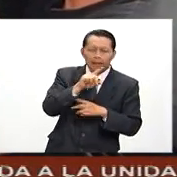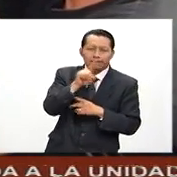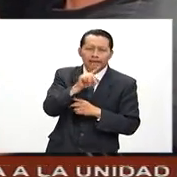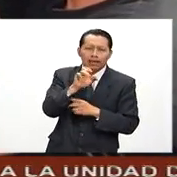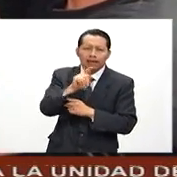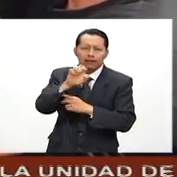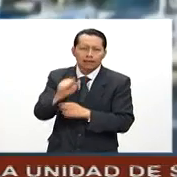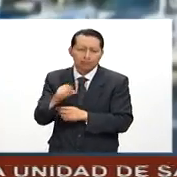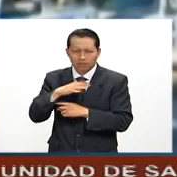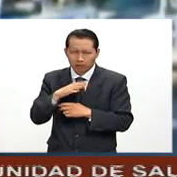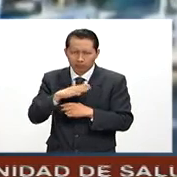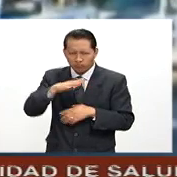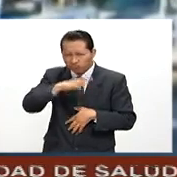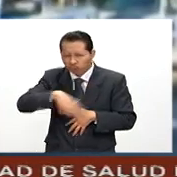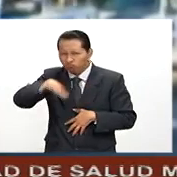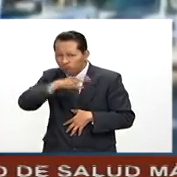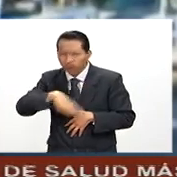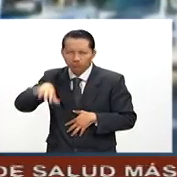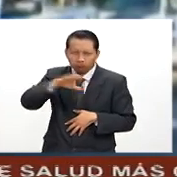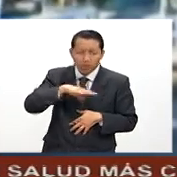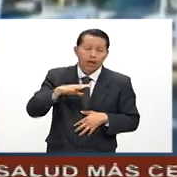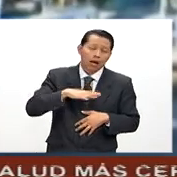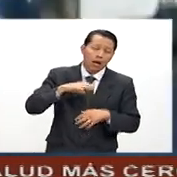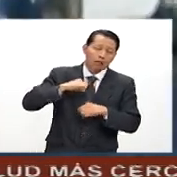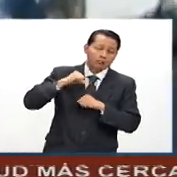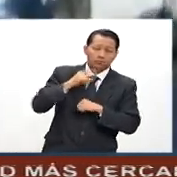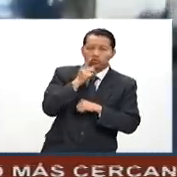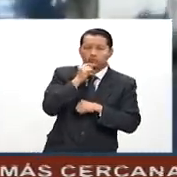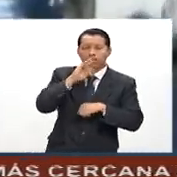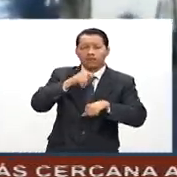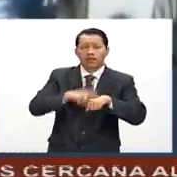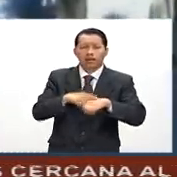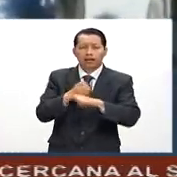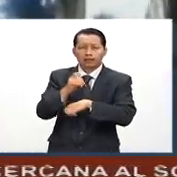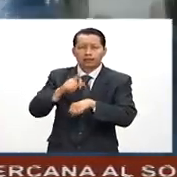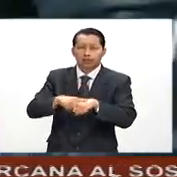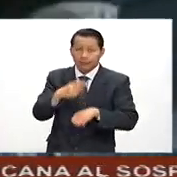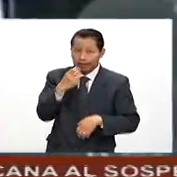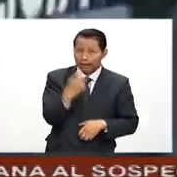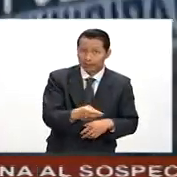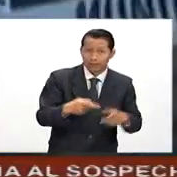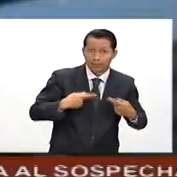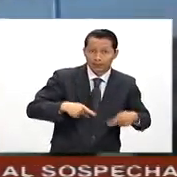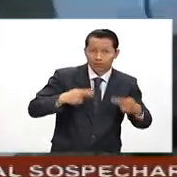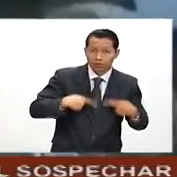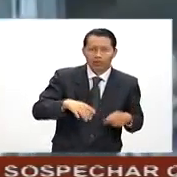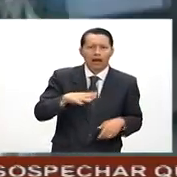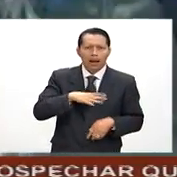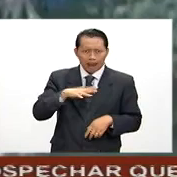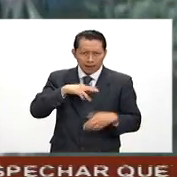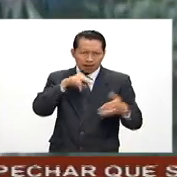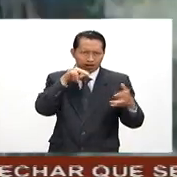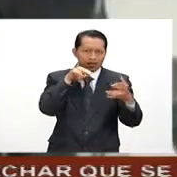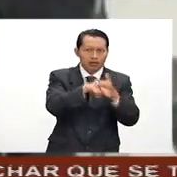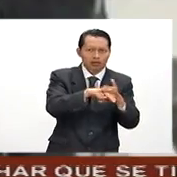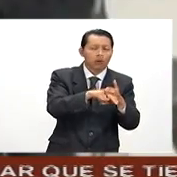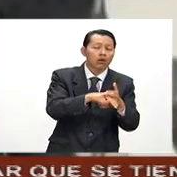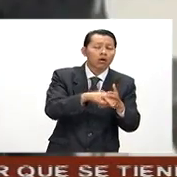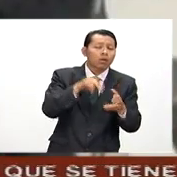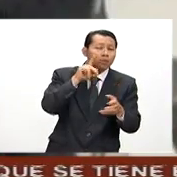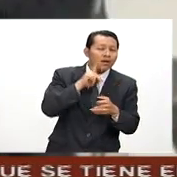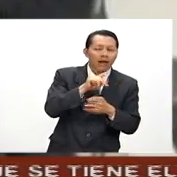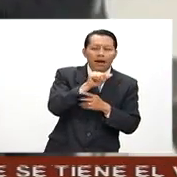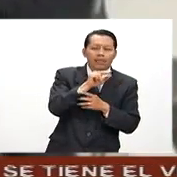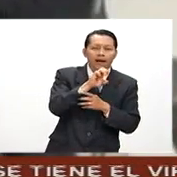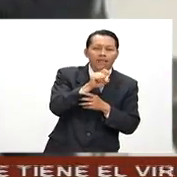mediante un operativo conjunto entre autoridades federales y estatales. A esta persona se le vincula con el asesinato de la periodista Anabel Flores